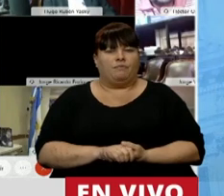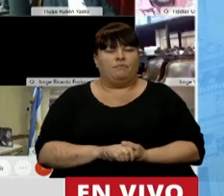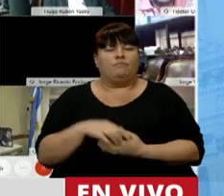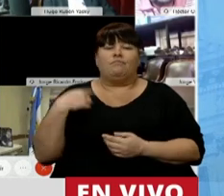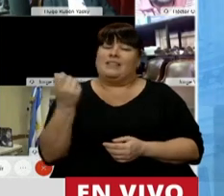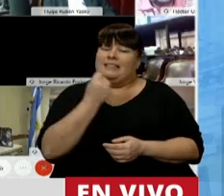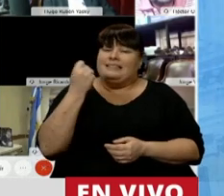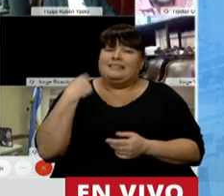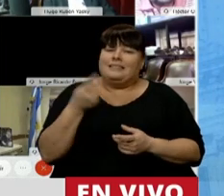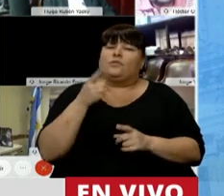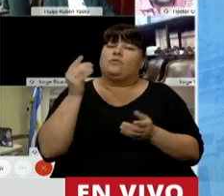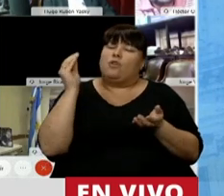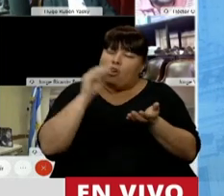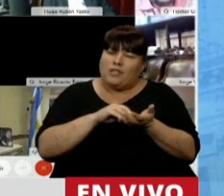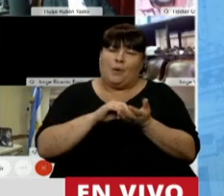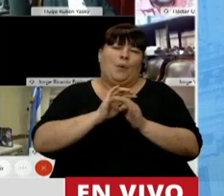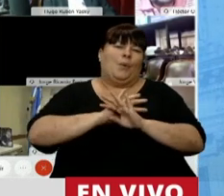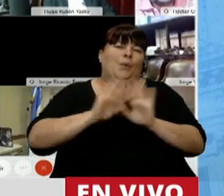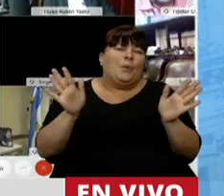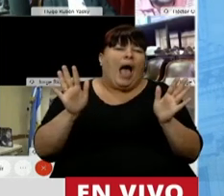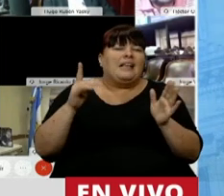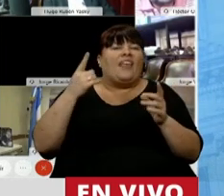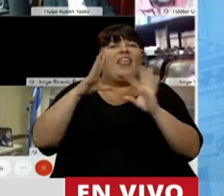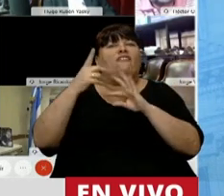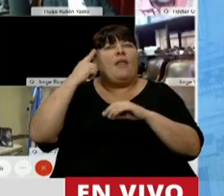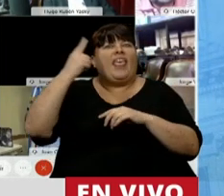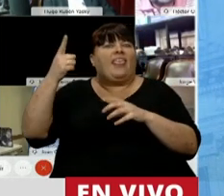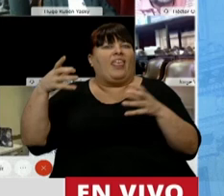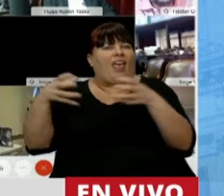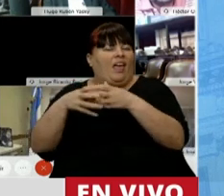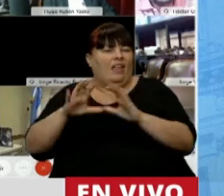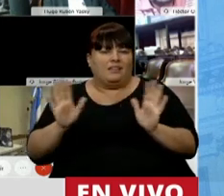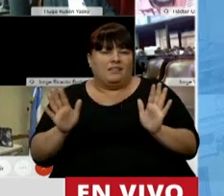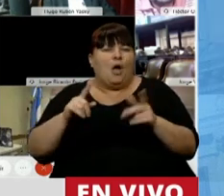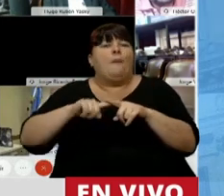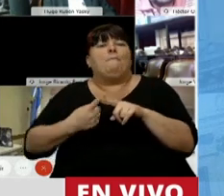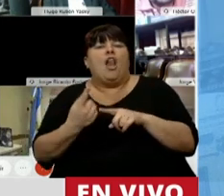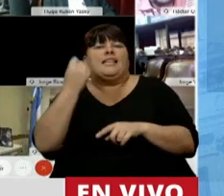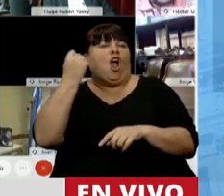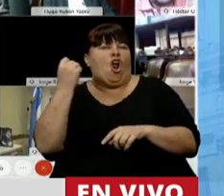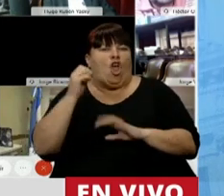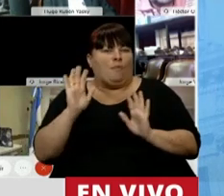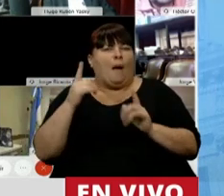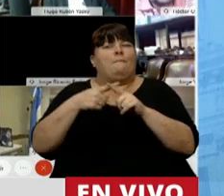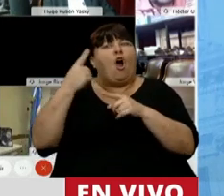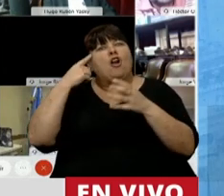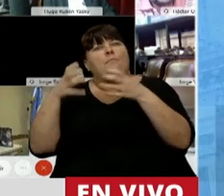Pretendemos, una vez más, que dejemos de ideologizar la política económica,